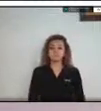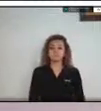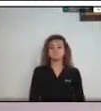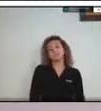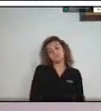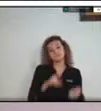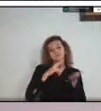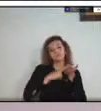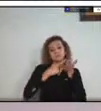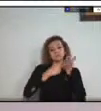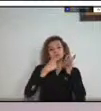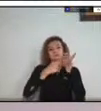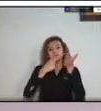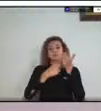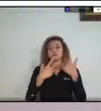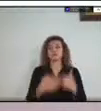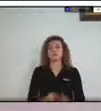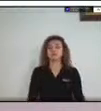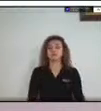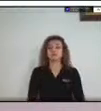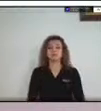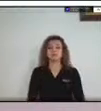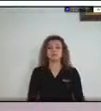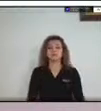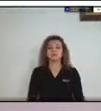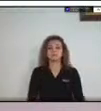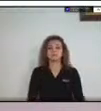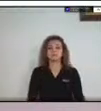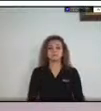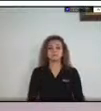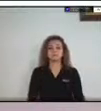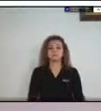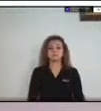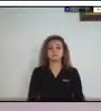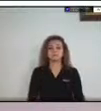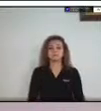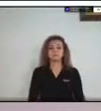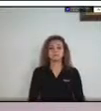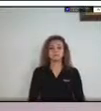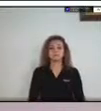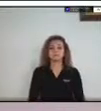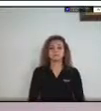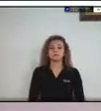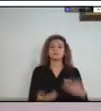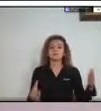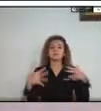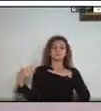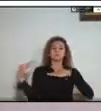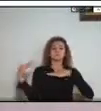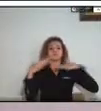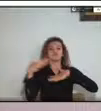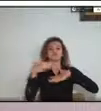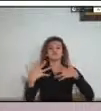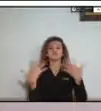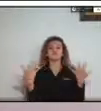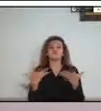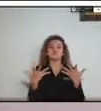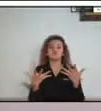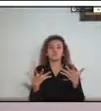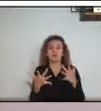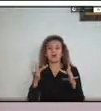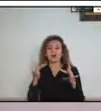recuperación. La ejecución del manejo de desastres en el Piedemonte Llanero se asocia a las características de los fenómenos de origen